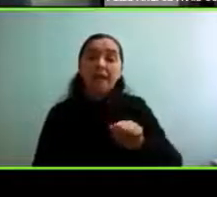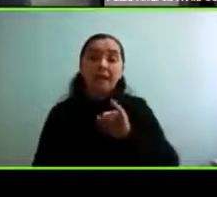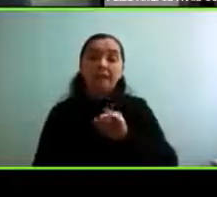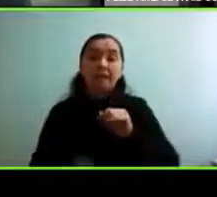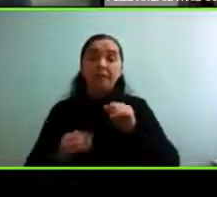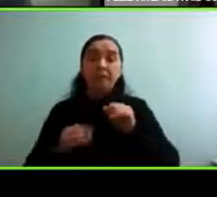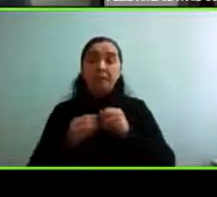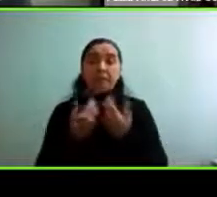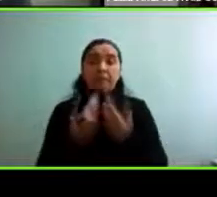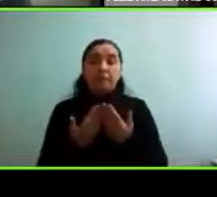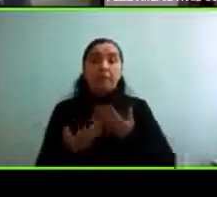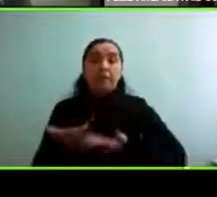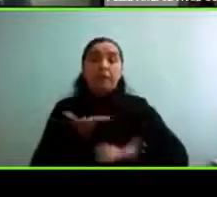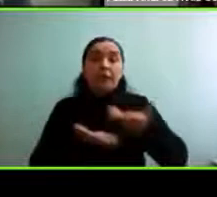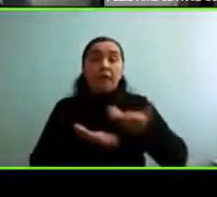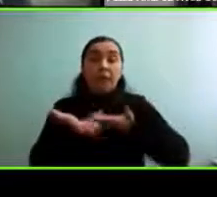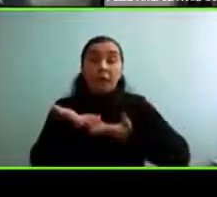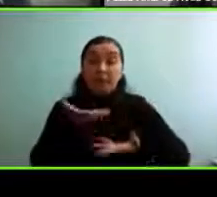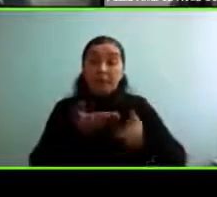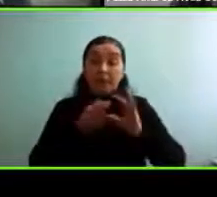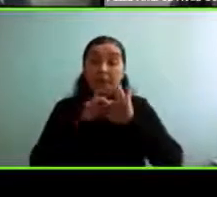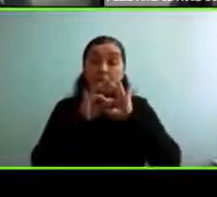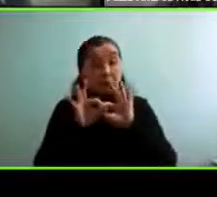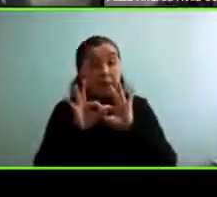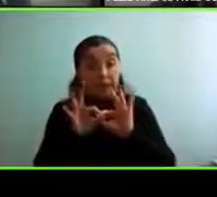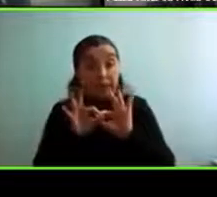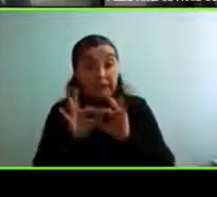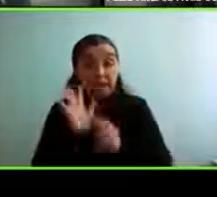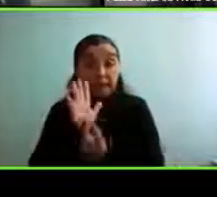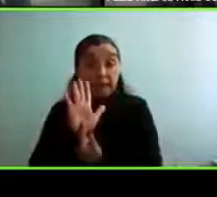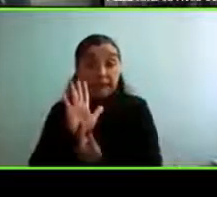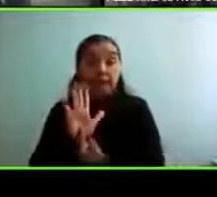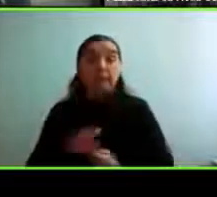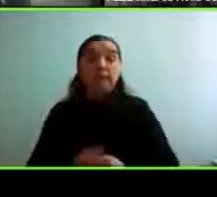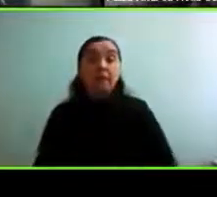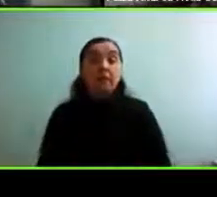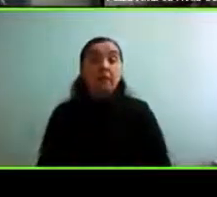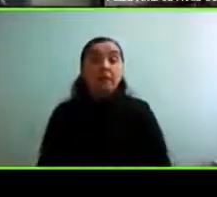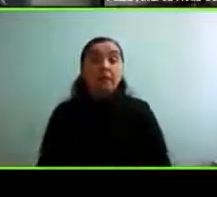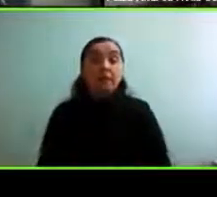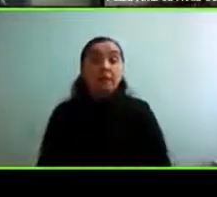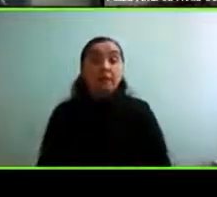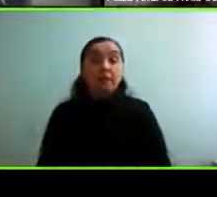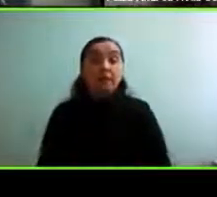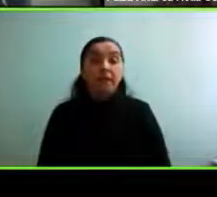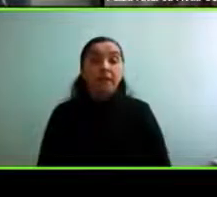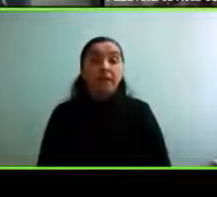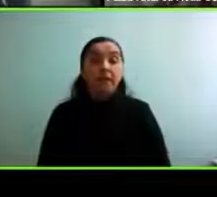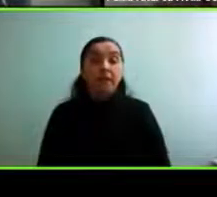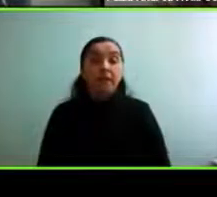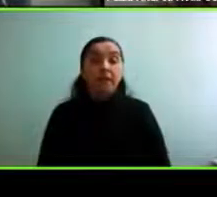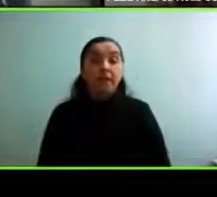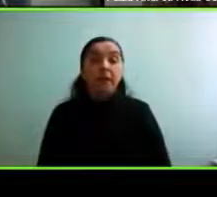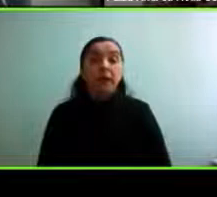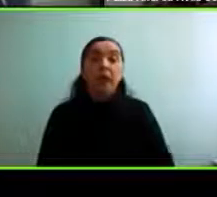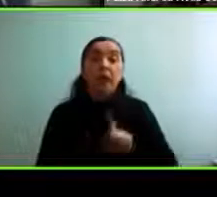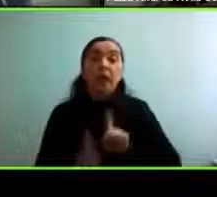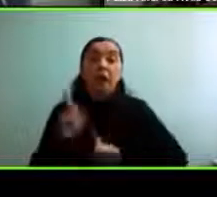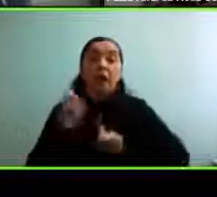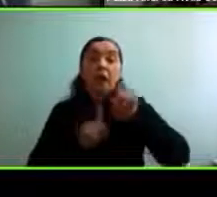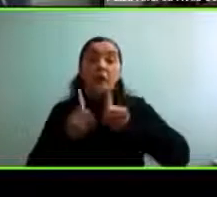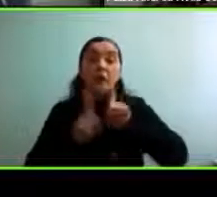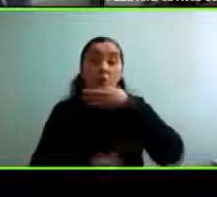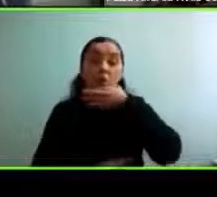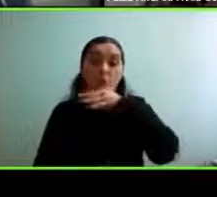compartir, aparte de agradecerle sus presentaciones, algunos comentarios, quiero partir con el